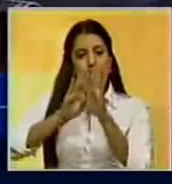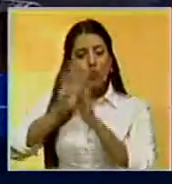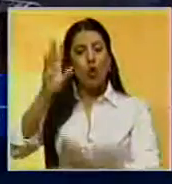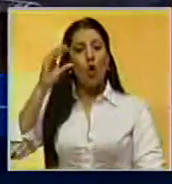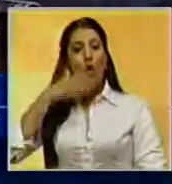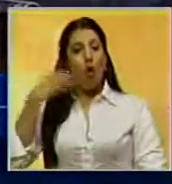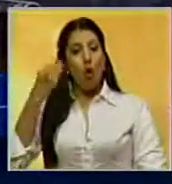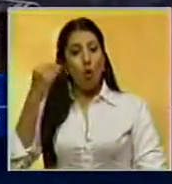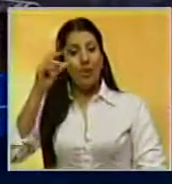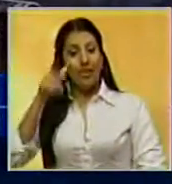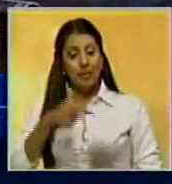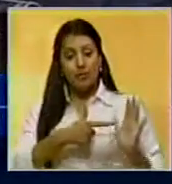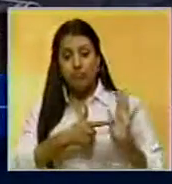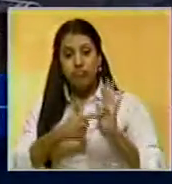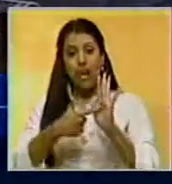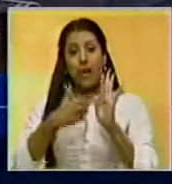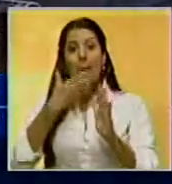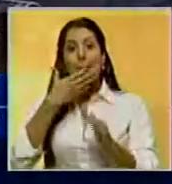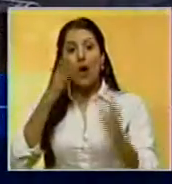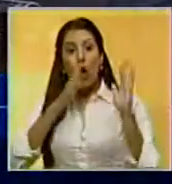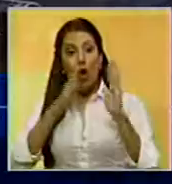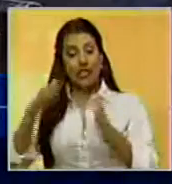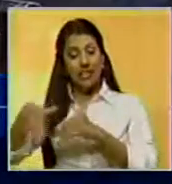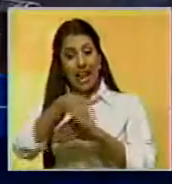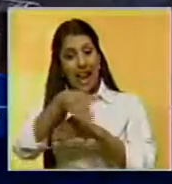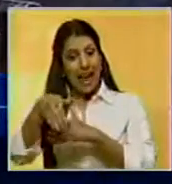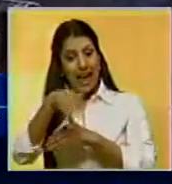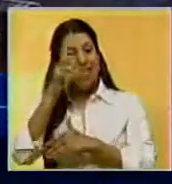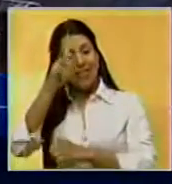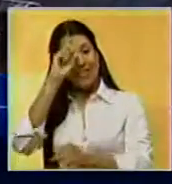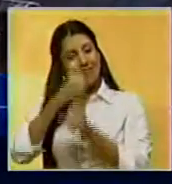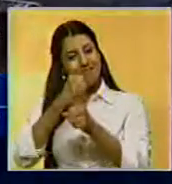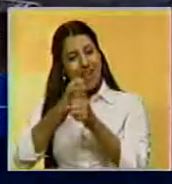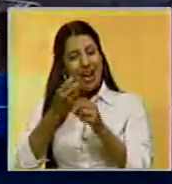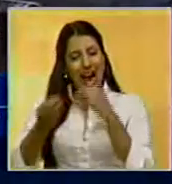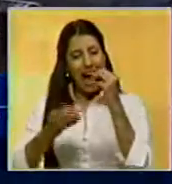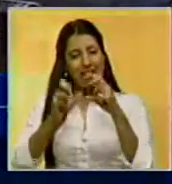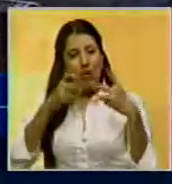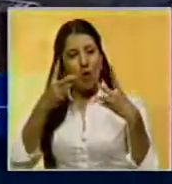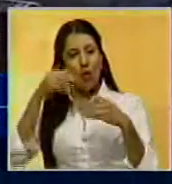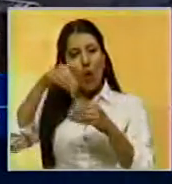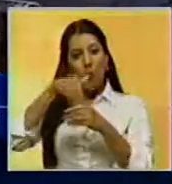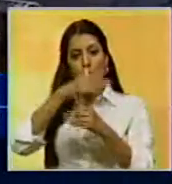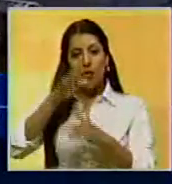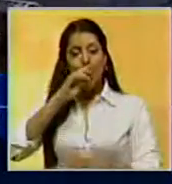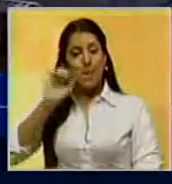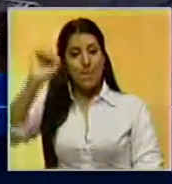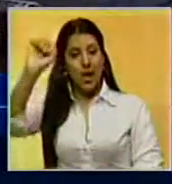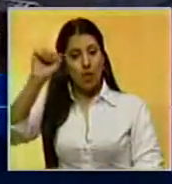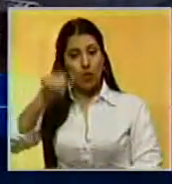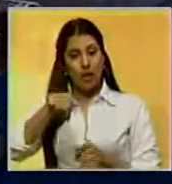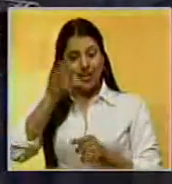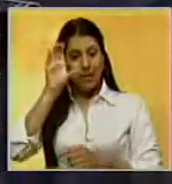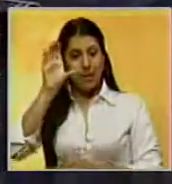jóvenes y destacó que con la organización de calle se trabaja para la realización del referéndum revocatorio en nuestro país.